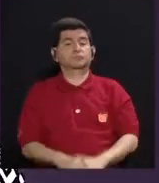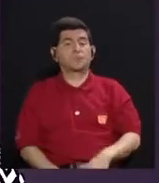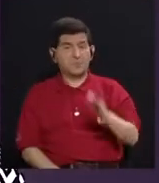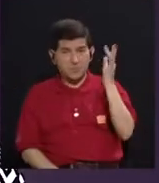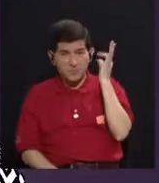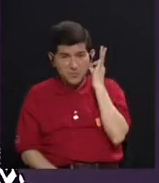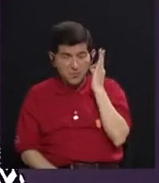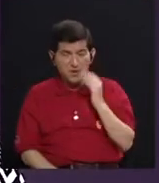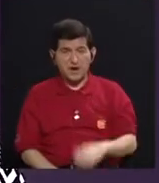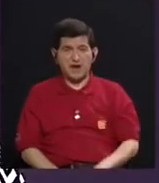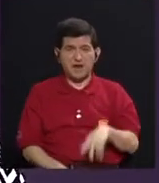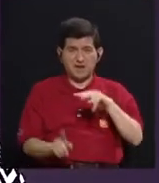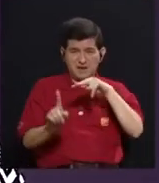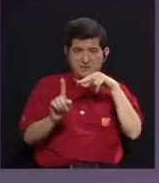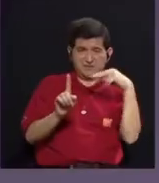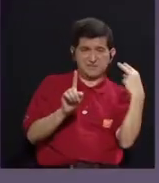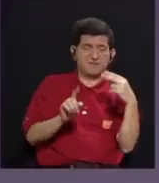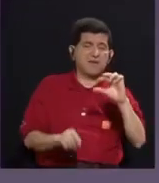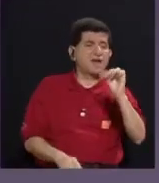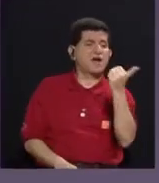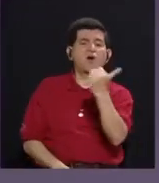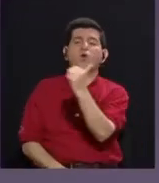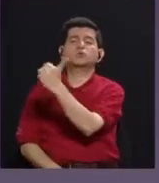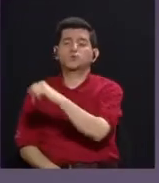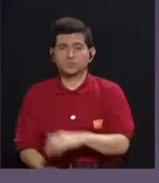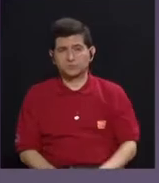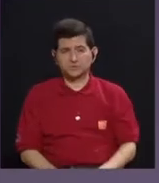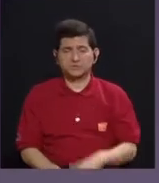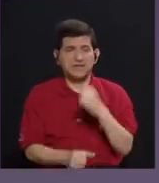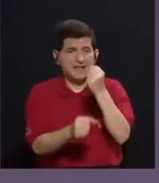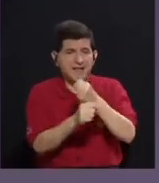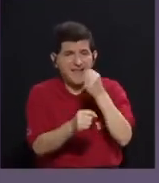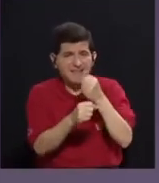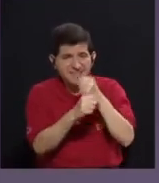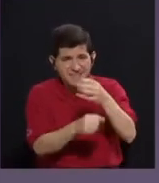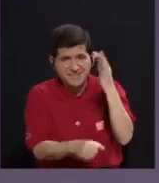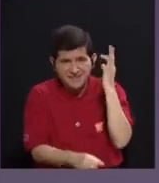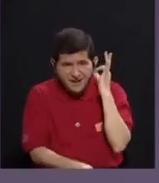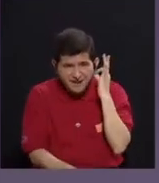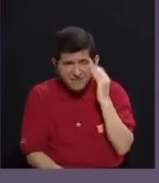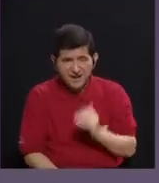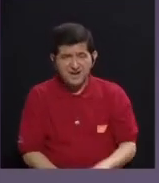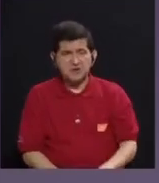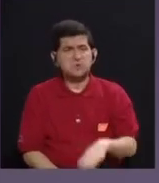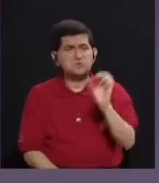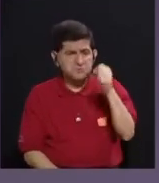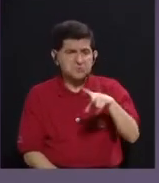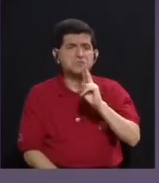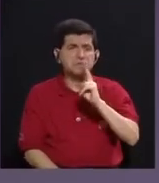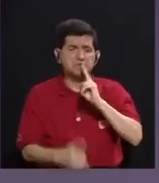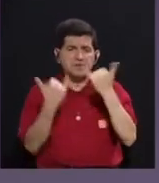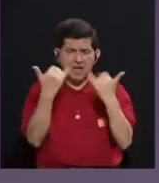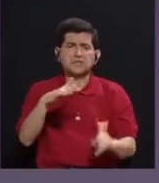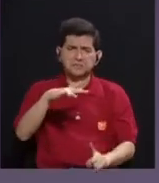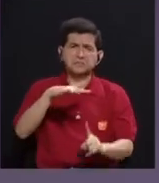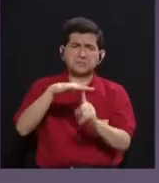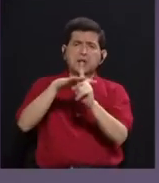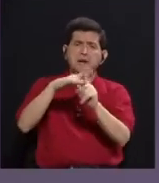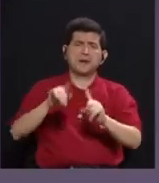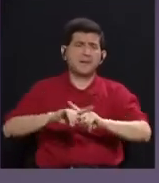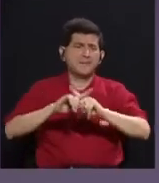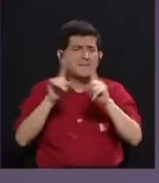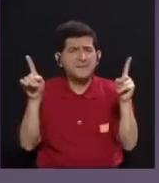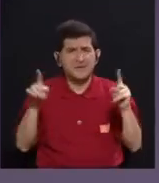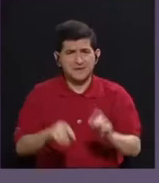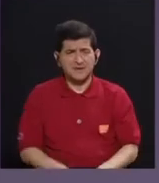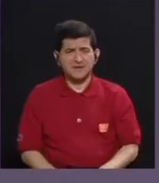mujer se ve desde la otredad. Exacto. Todavía el trabajo de la mujer, sí, es verdad que ya está más visibilizado, pero